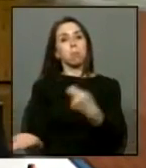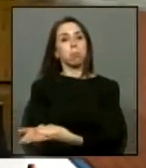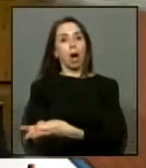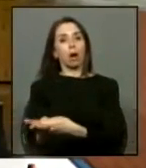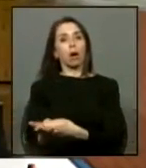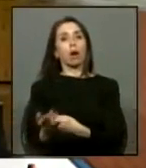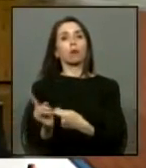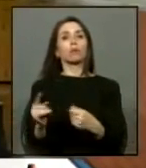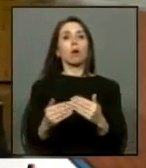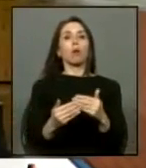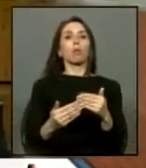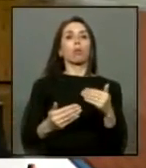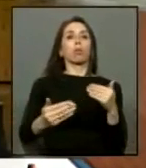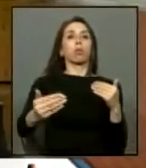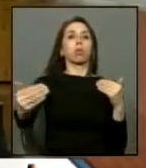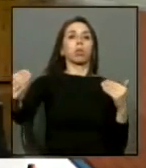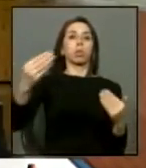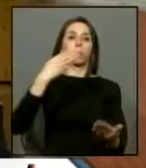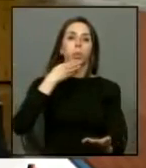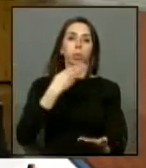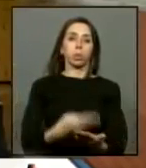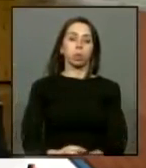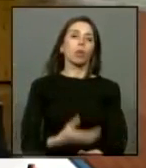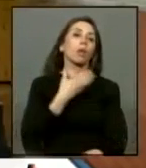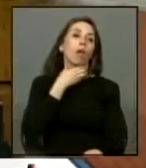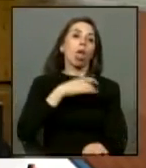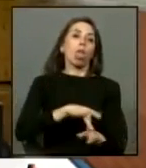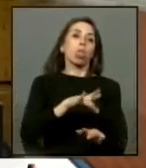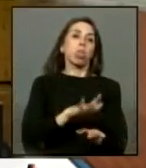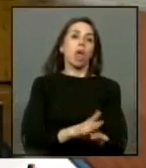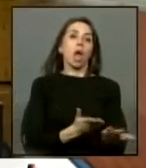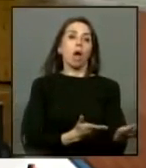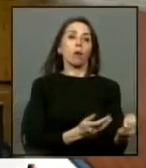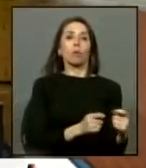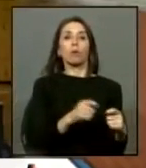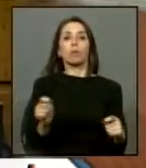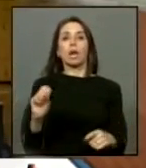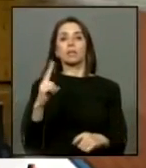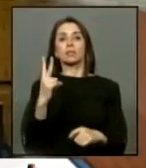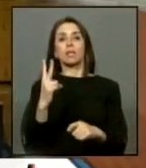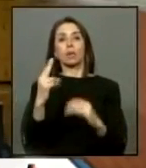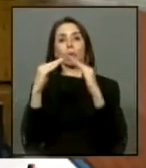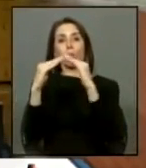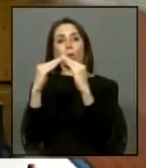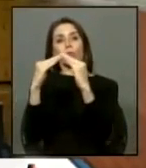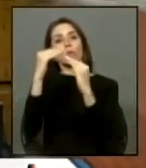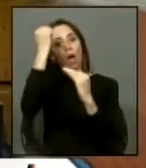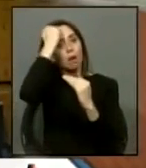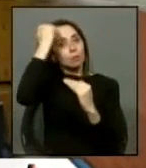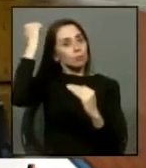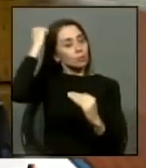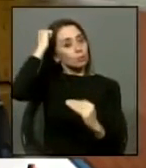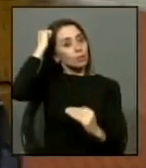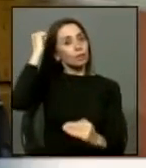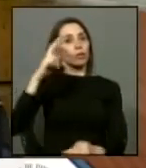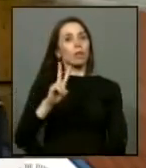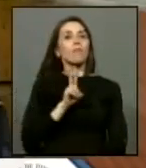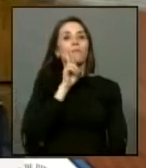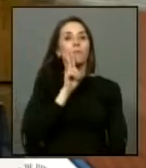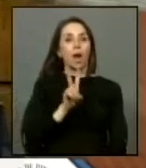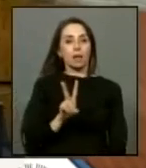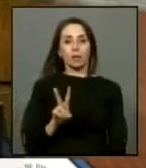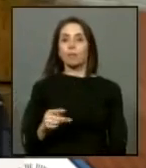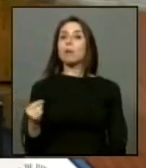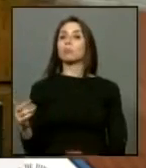estirando de otra forma eternamente esta deuda que mantienen con la segunda compañía de bomberos de Valdivia. He dicho, señora